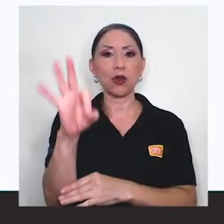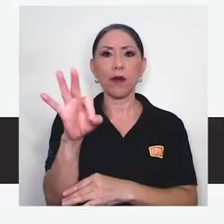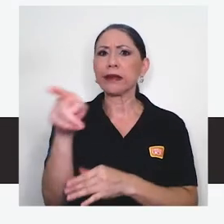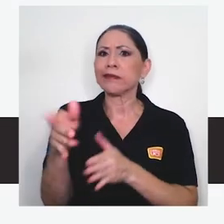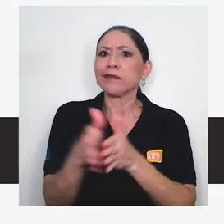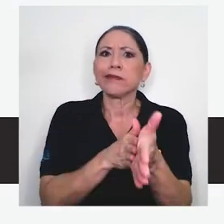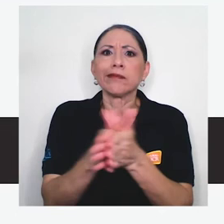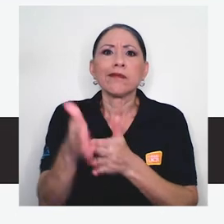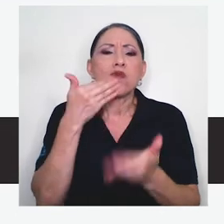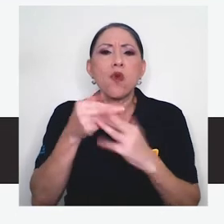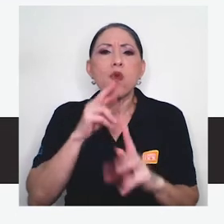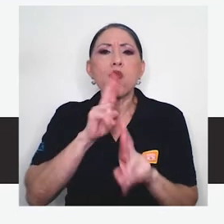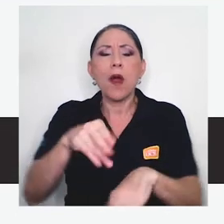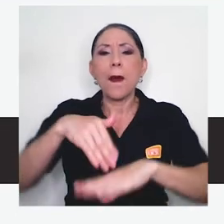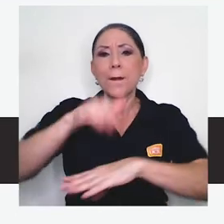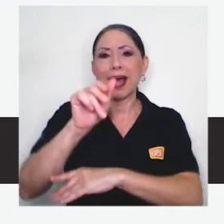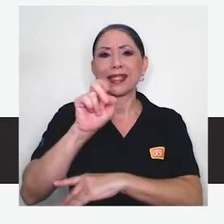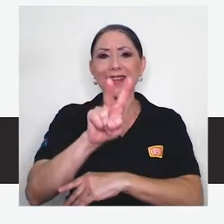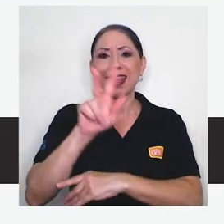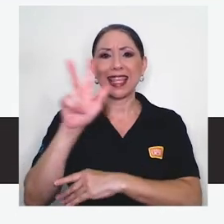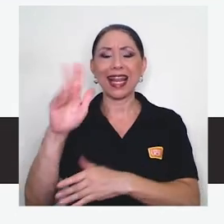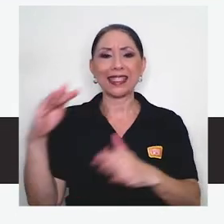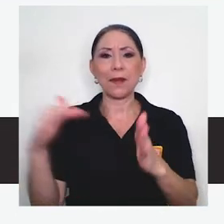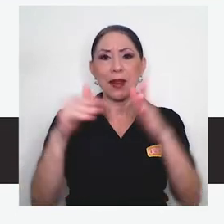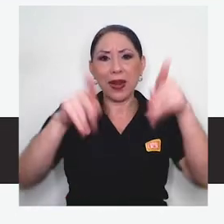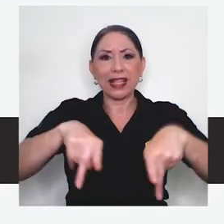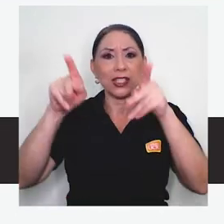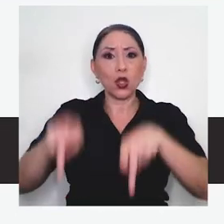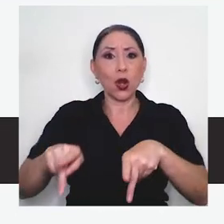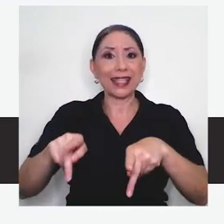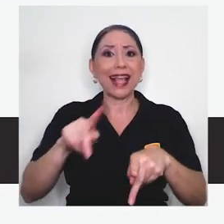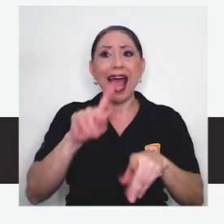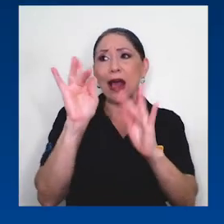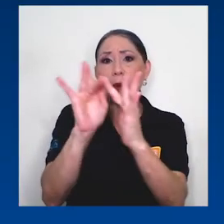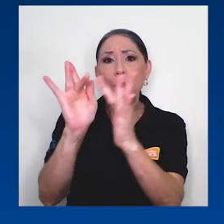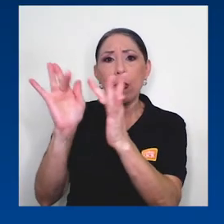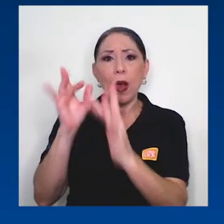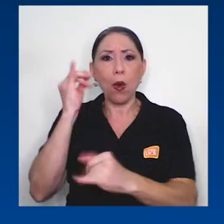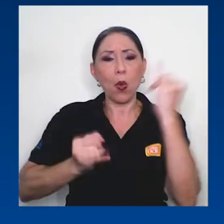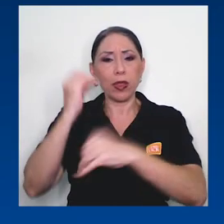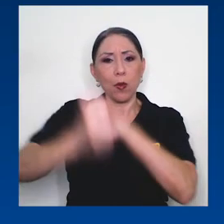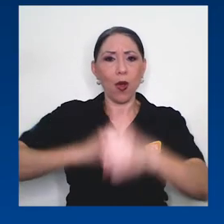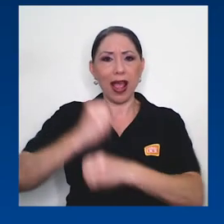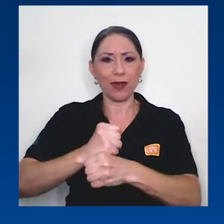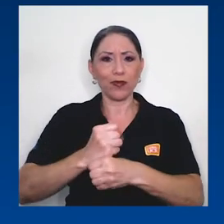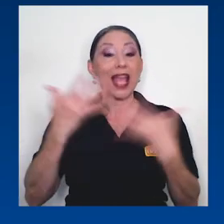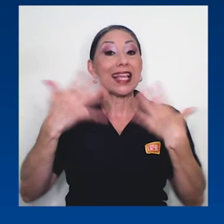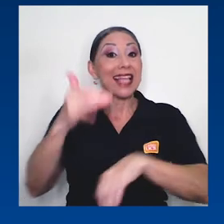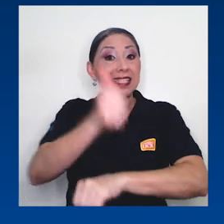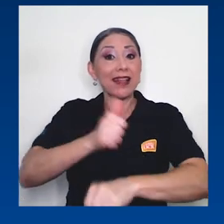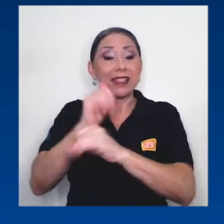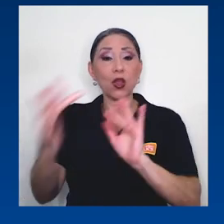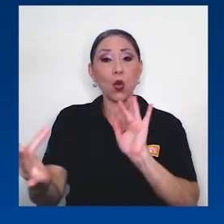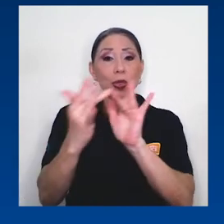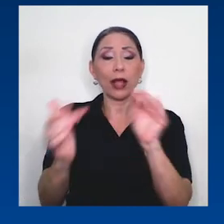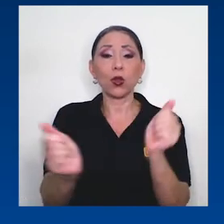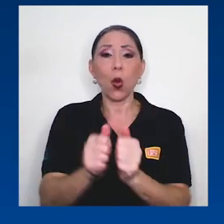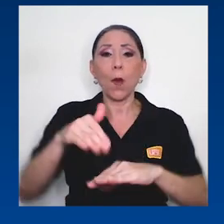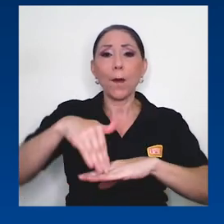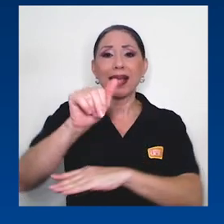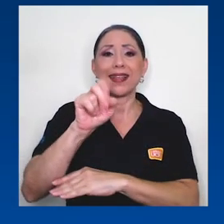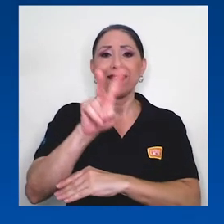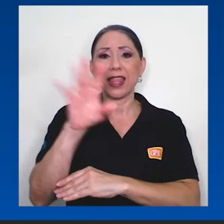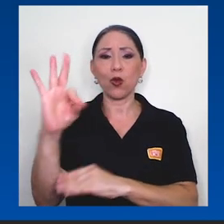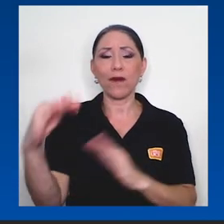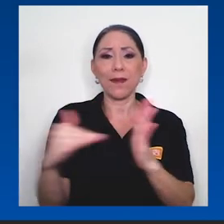útil que más de 23 mil personas la han consultado en el último año. Se ha establecido contacto con más de 29 mil